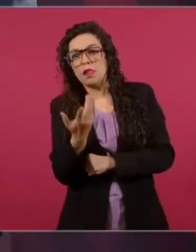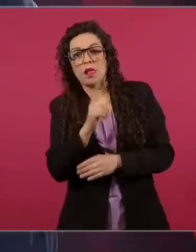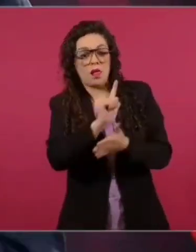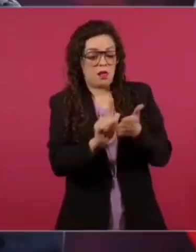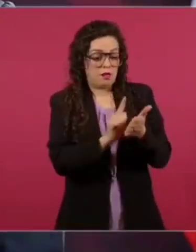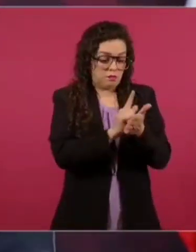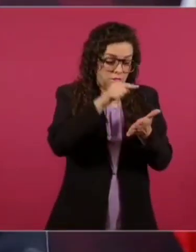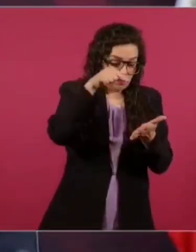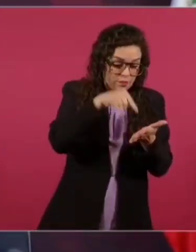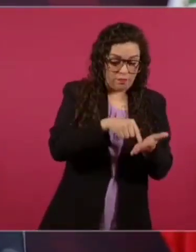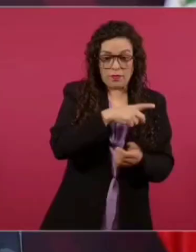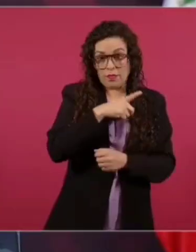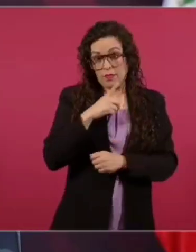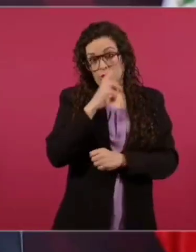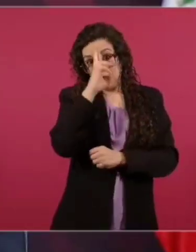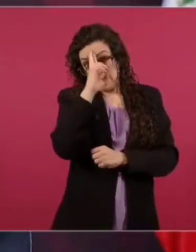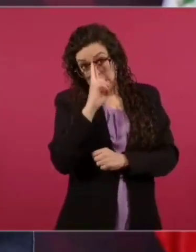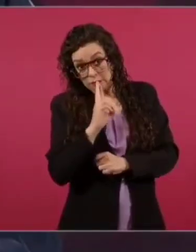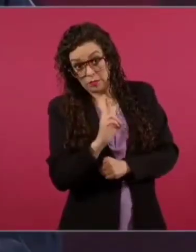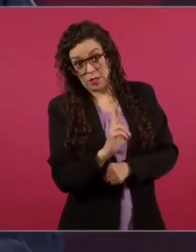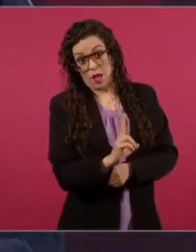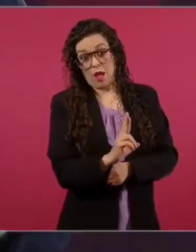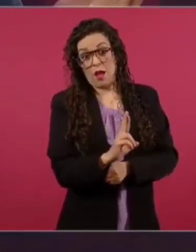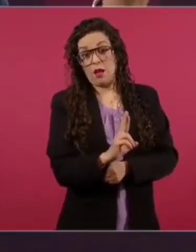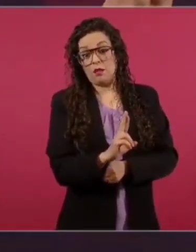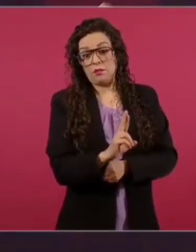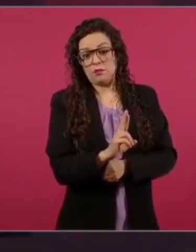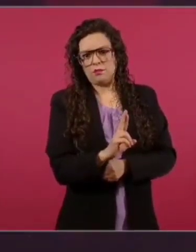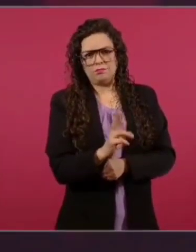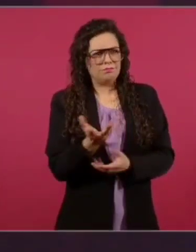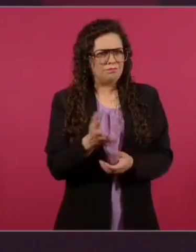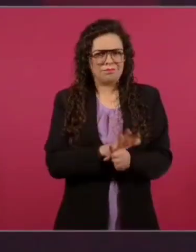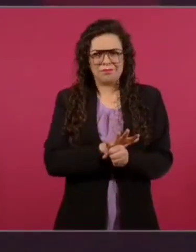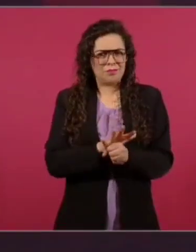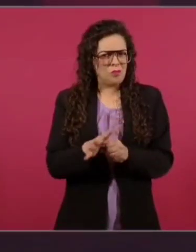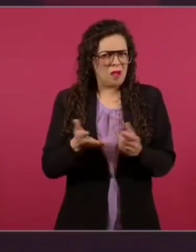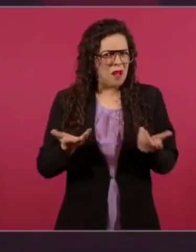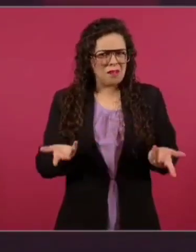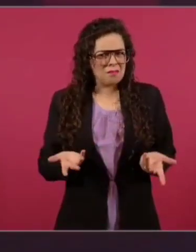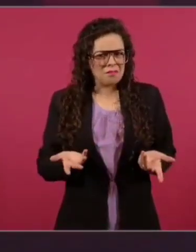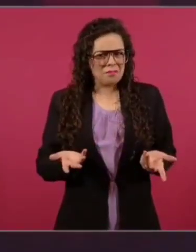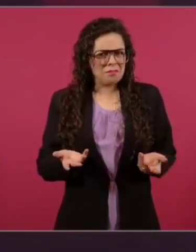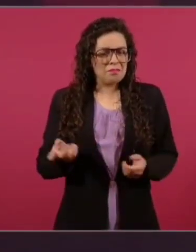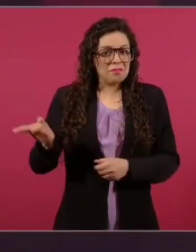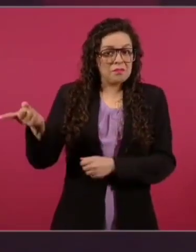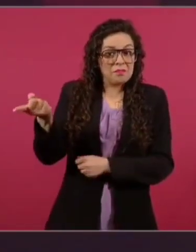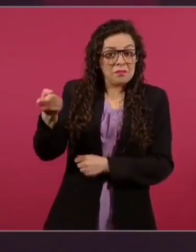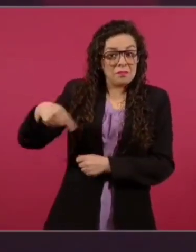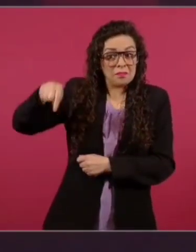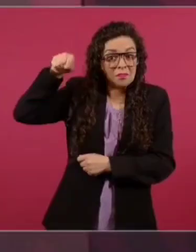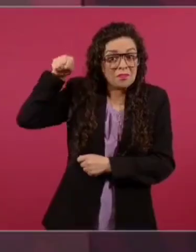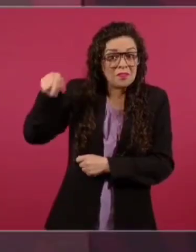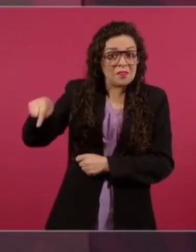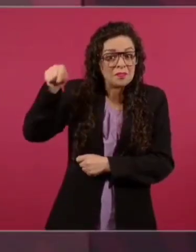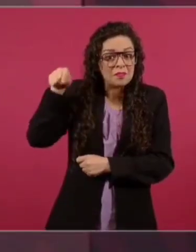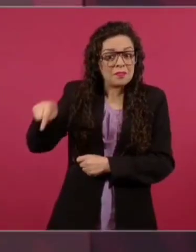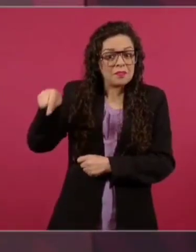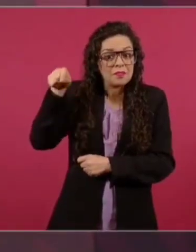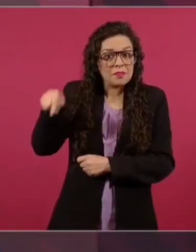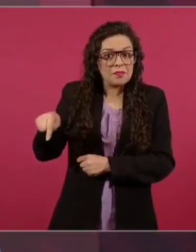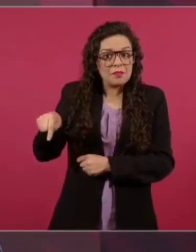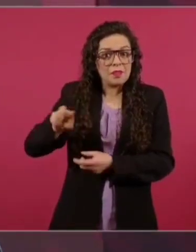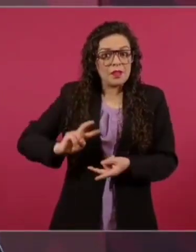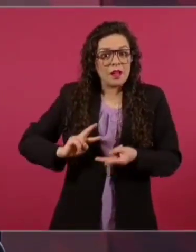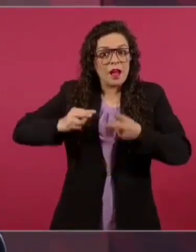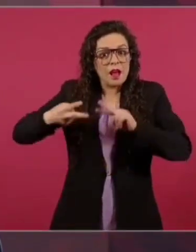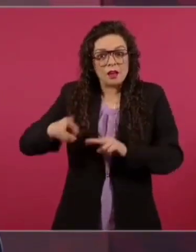de Estado de Derecho. ¿Cuál Estado de Derecho? Si los encarna el Estado de Chueco,